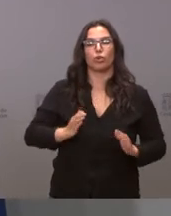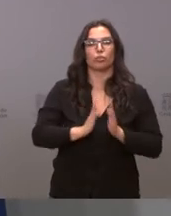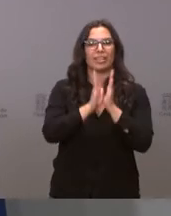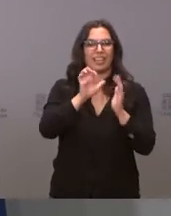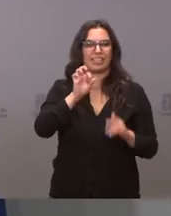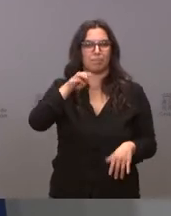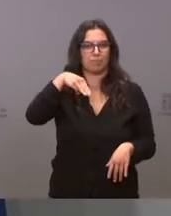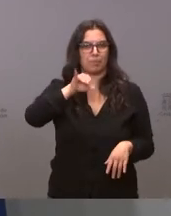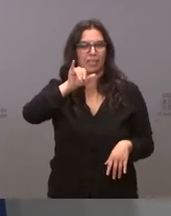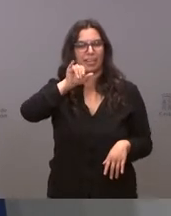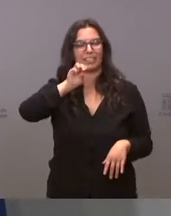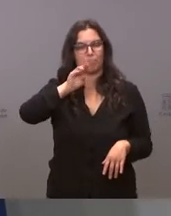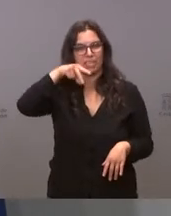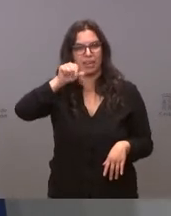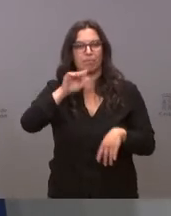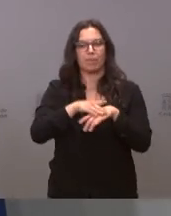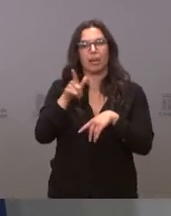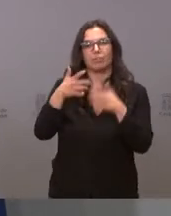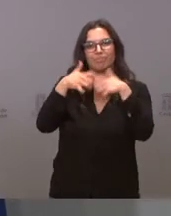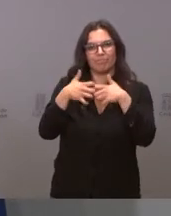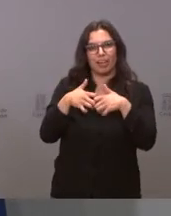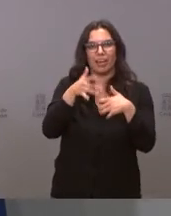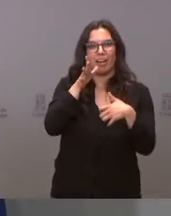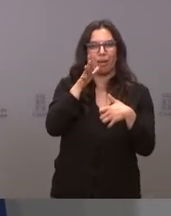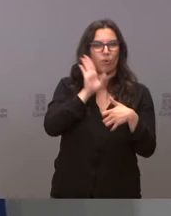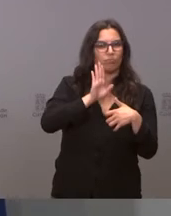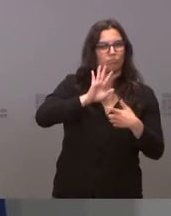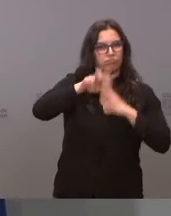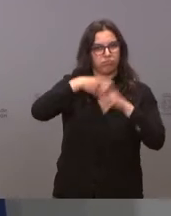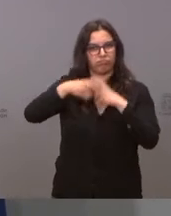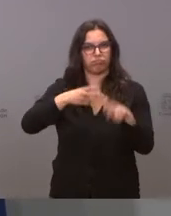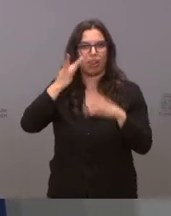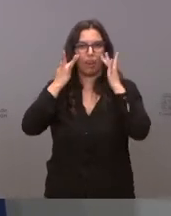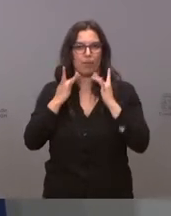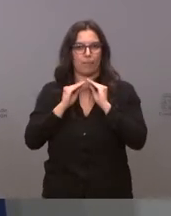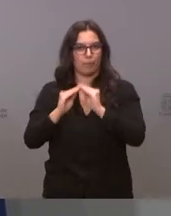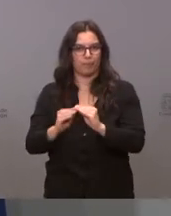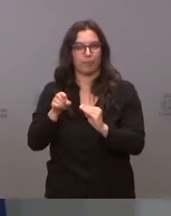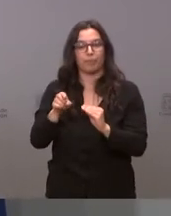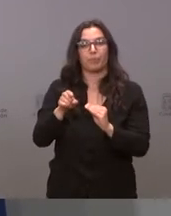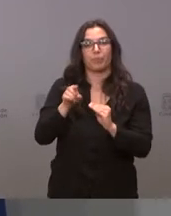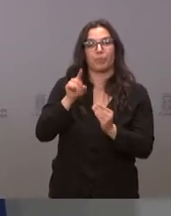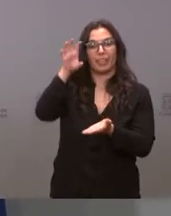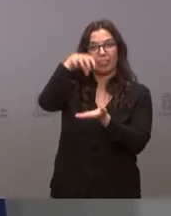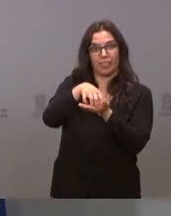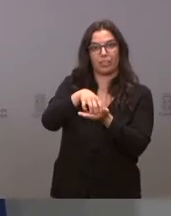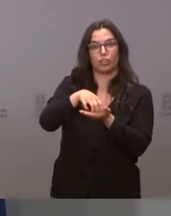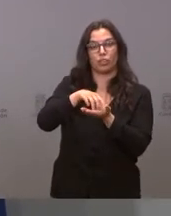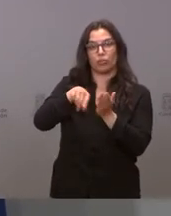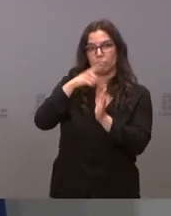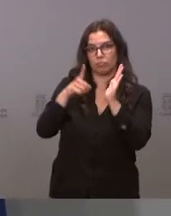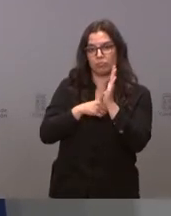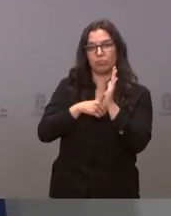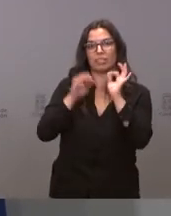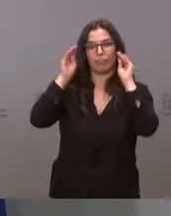construcción de una estación depuradora de aguas residuales. Son las instalaciones del Centro Integrado de